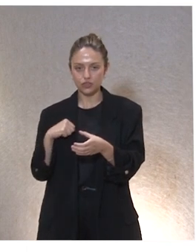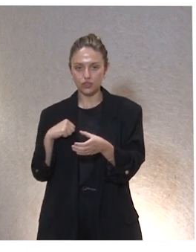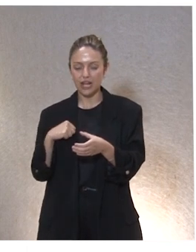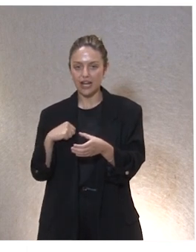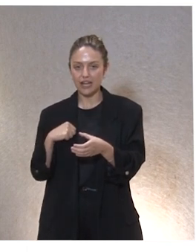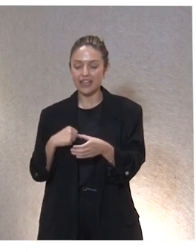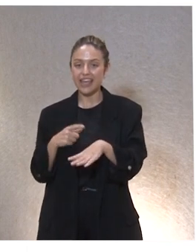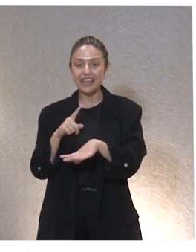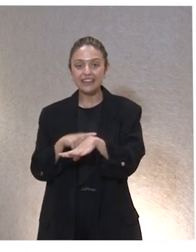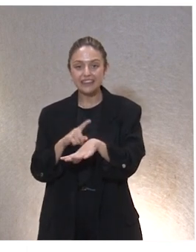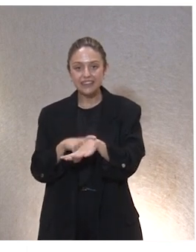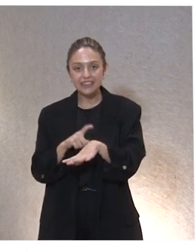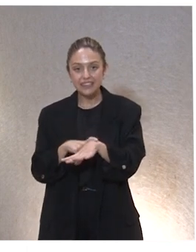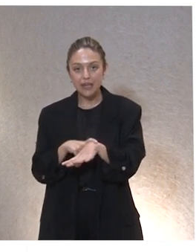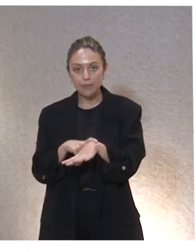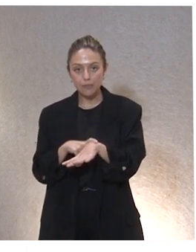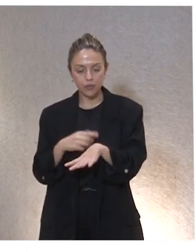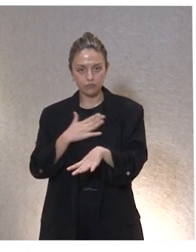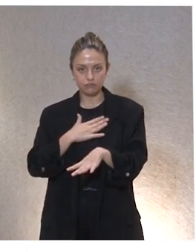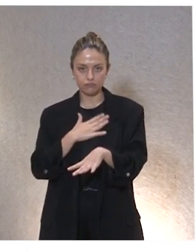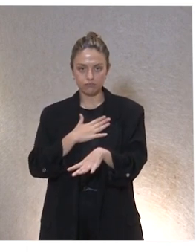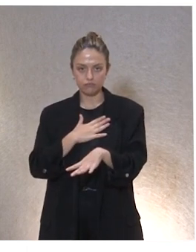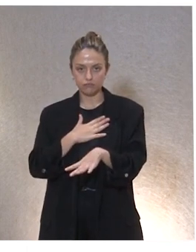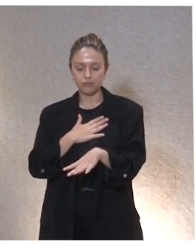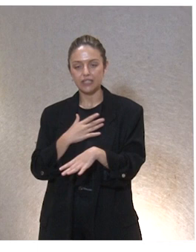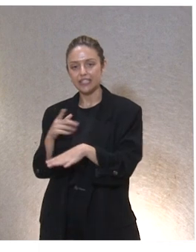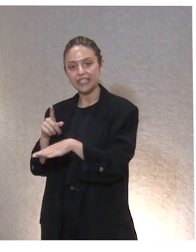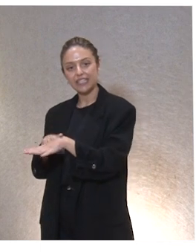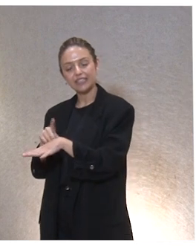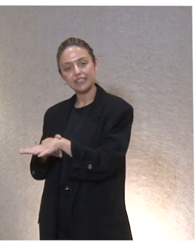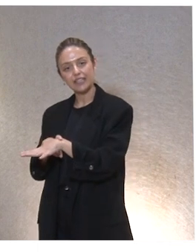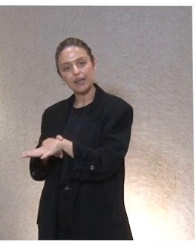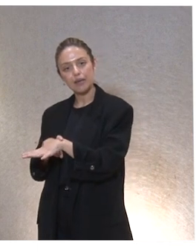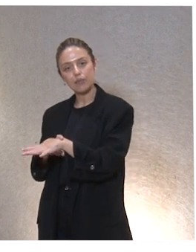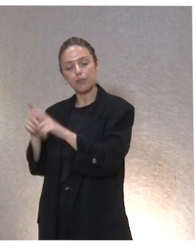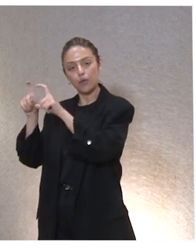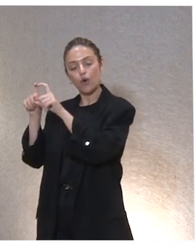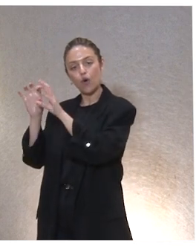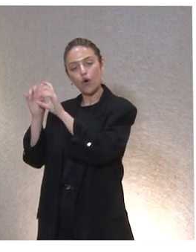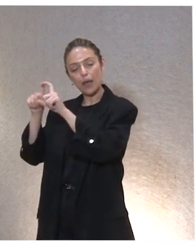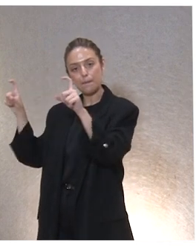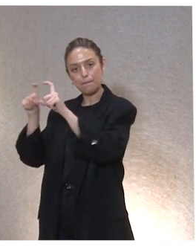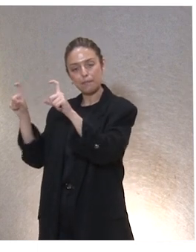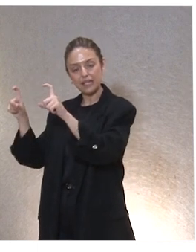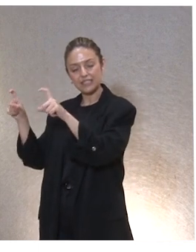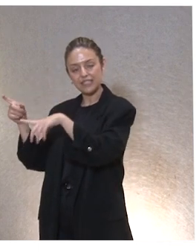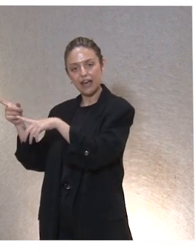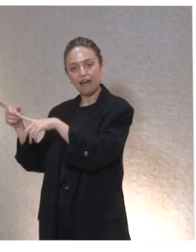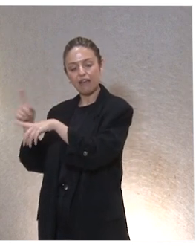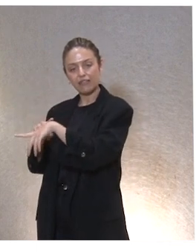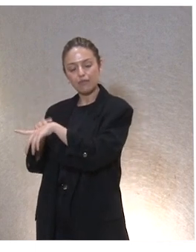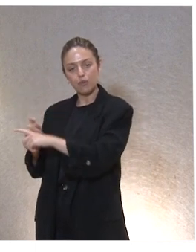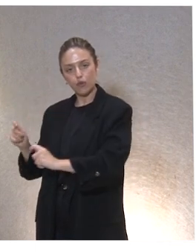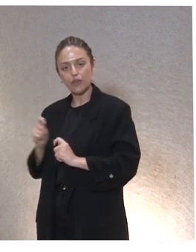tiempo corre a nuestra cuenta y el otro tiempo nos lo permite la organización. Es en tiempos de trabajo y si hay que